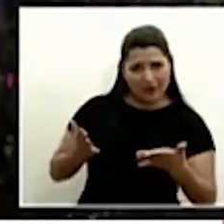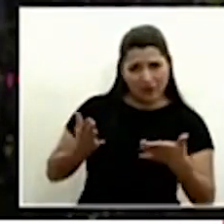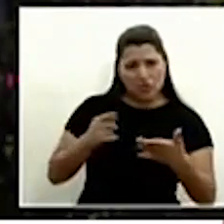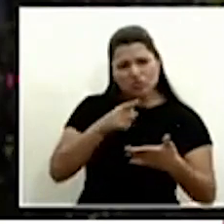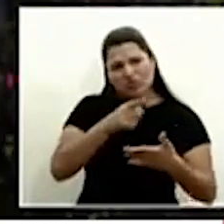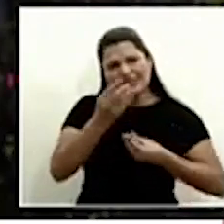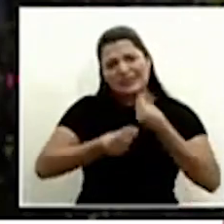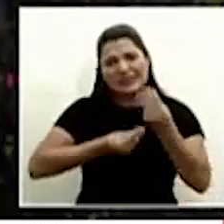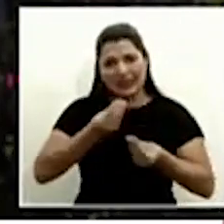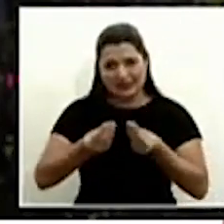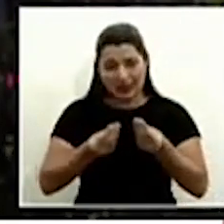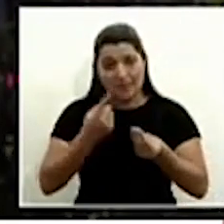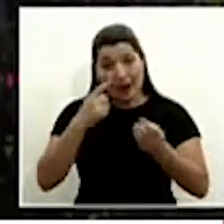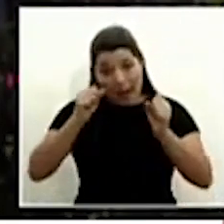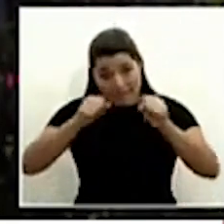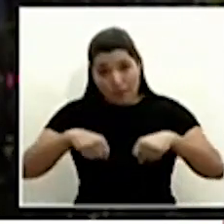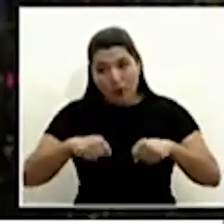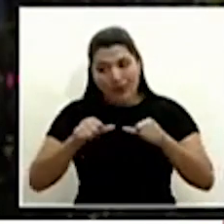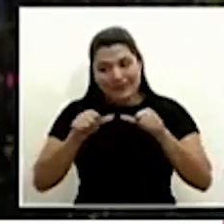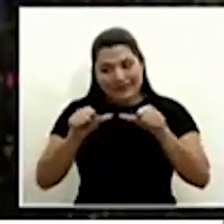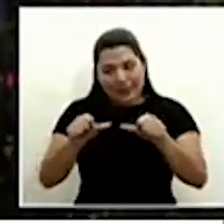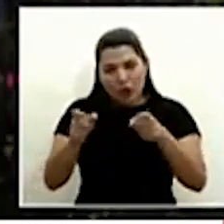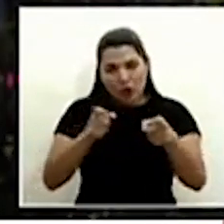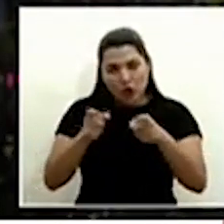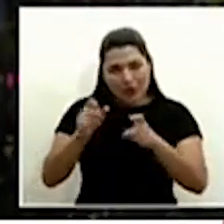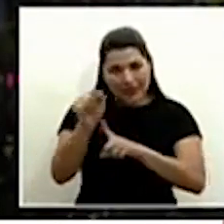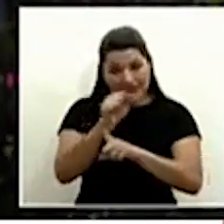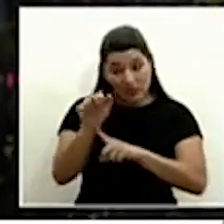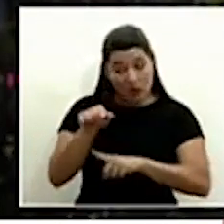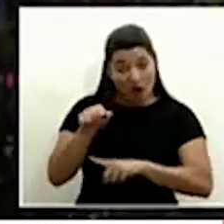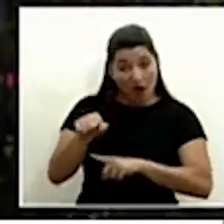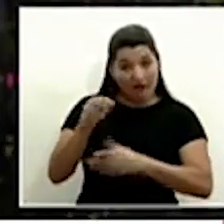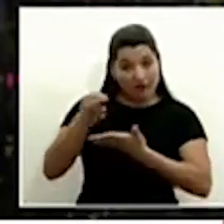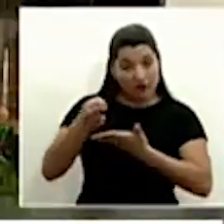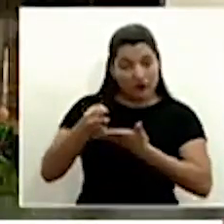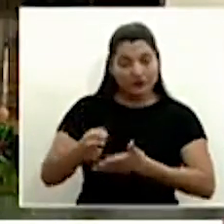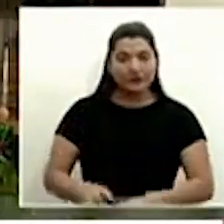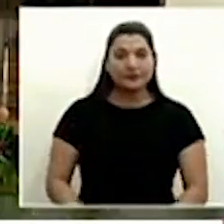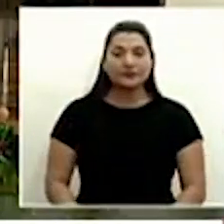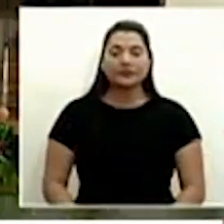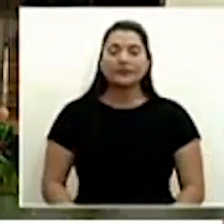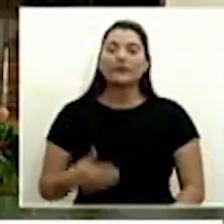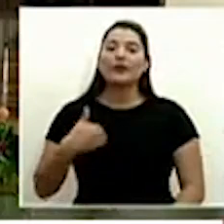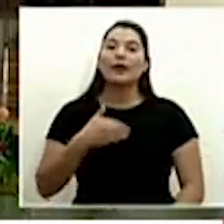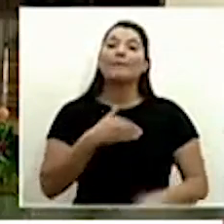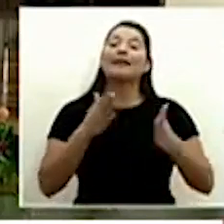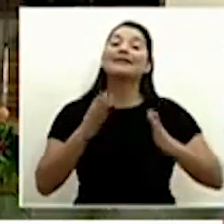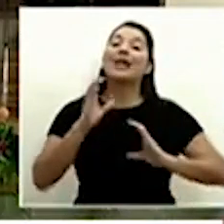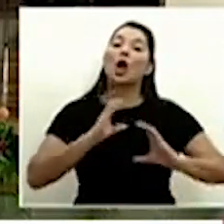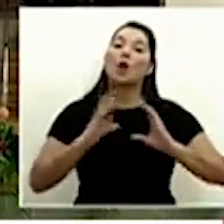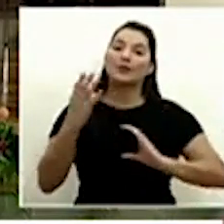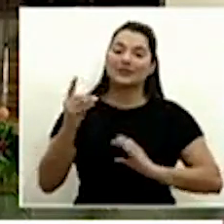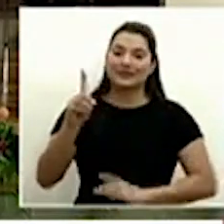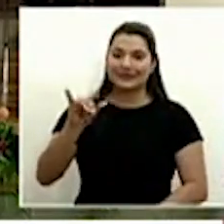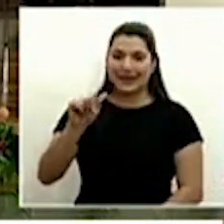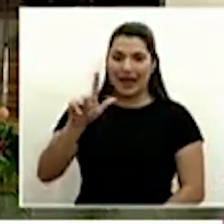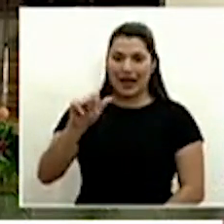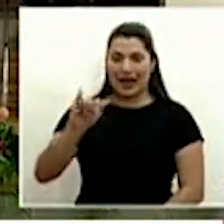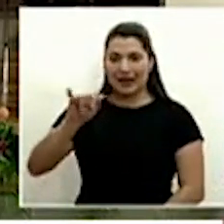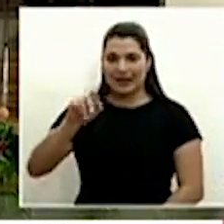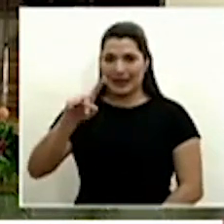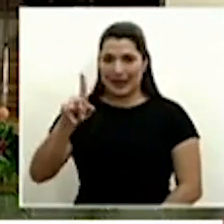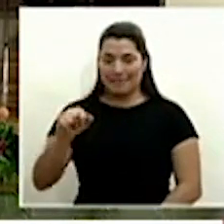puntuales van a tomar ustedes para poder mantener la situación en esa región? Ministra de Comercio Exterior la Ministra Díaz Jiménez